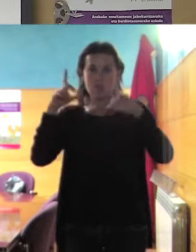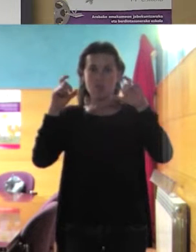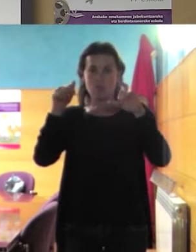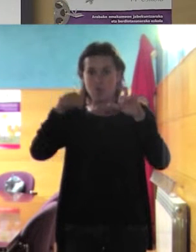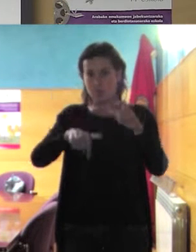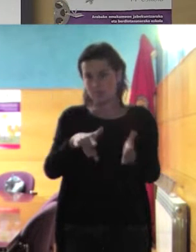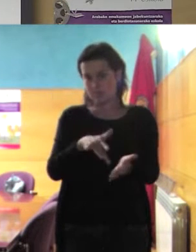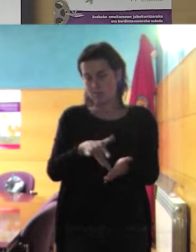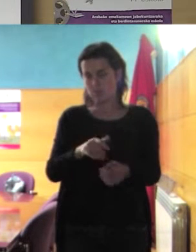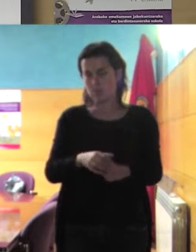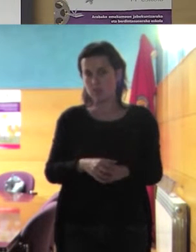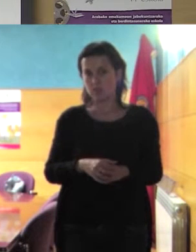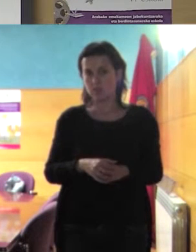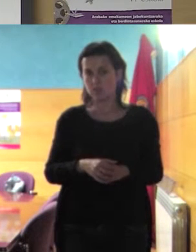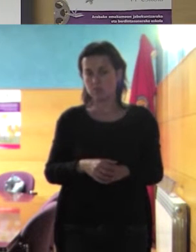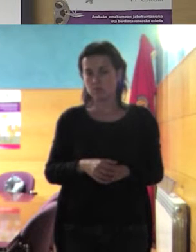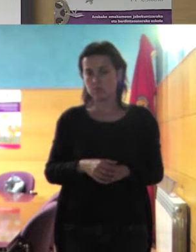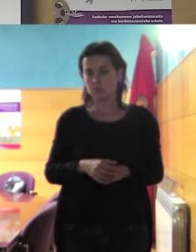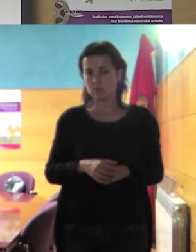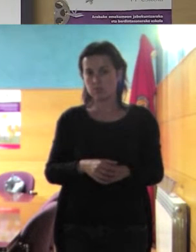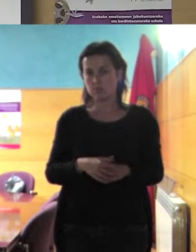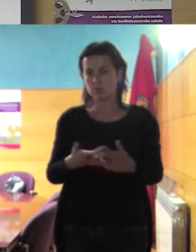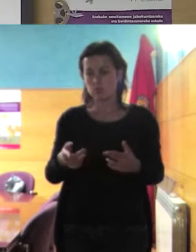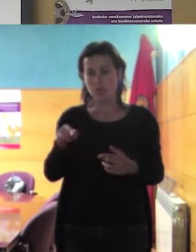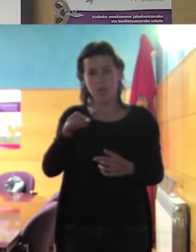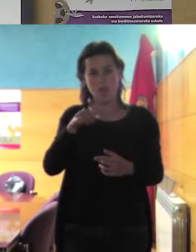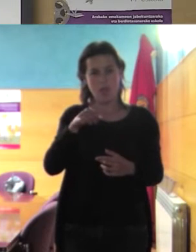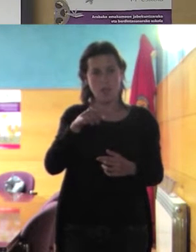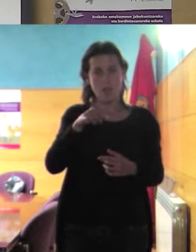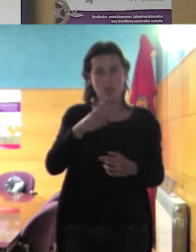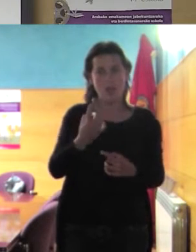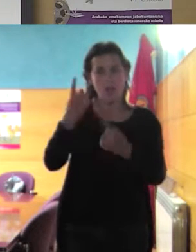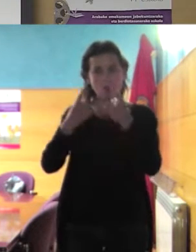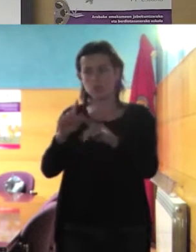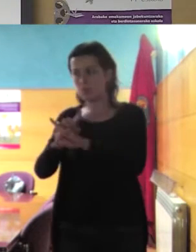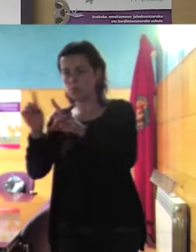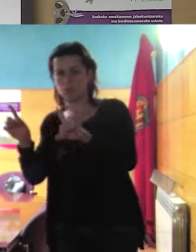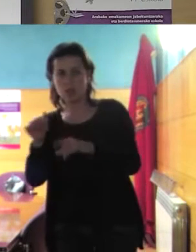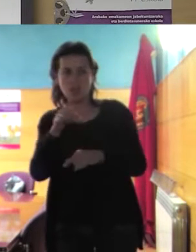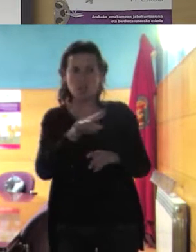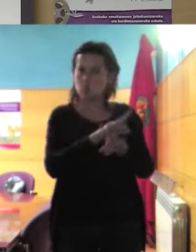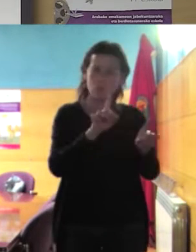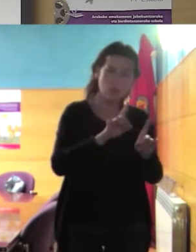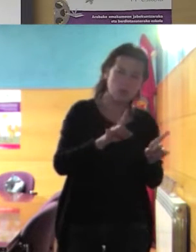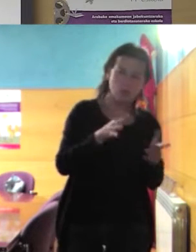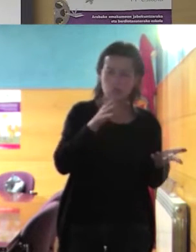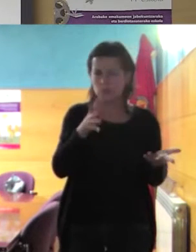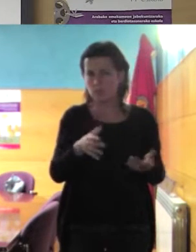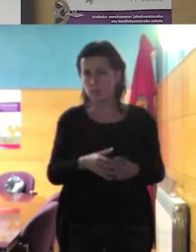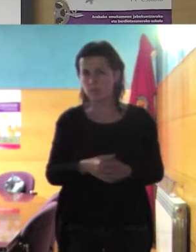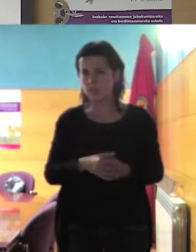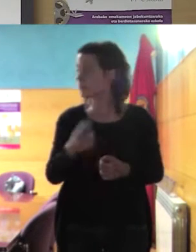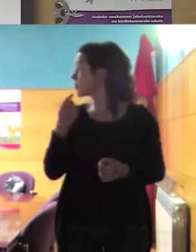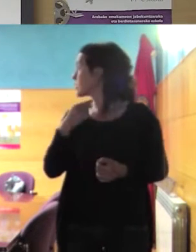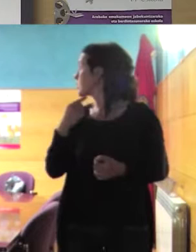merecen crítica unos una sí y otras no prohibición unos sí y otras no este es el bloque 8 de marzo